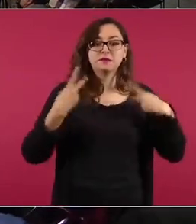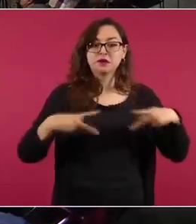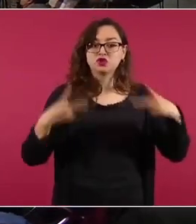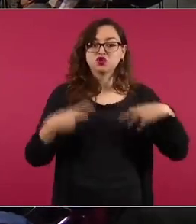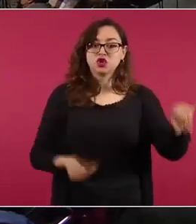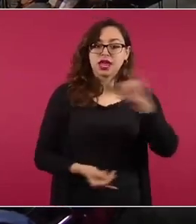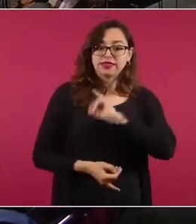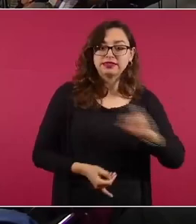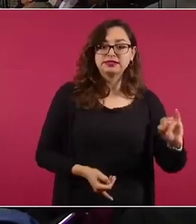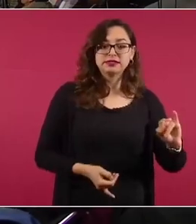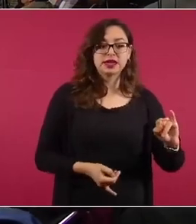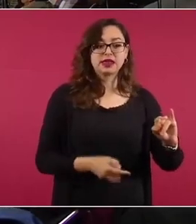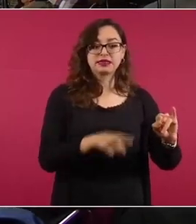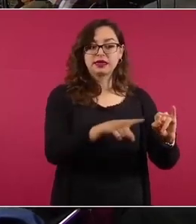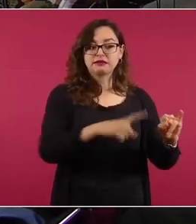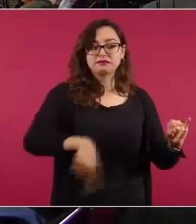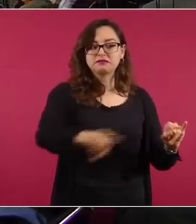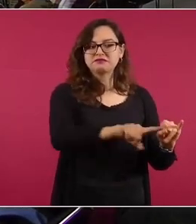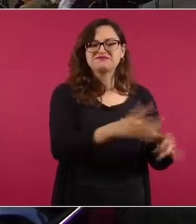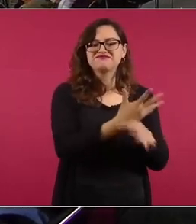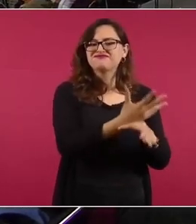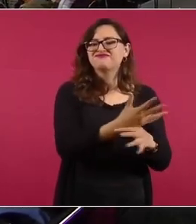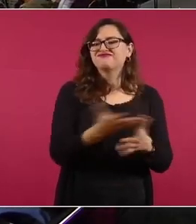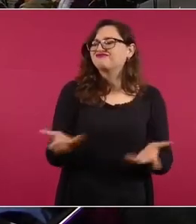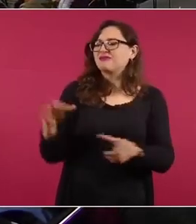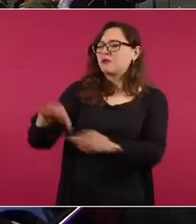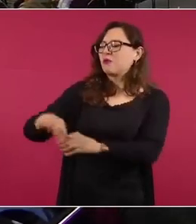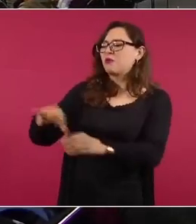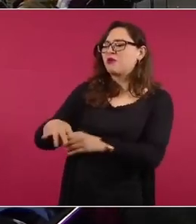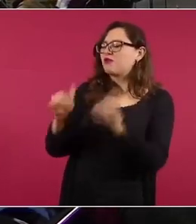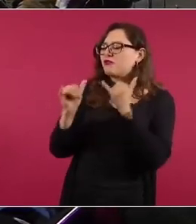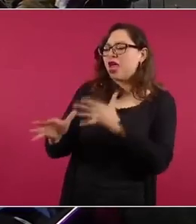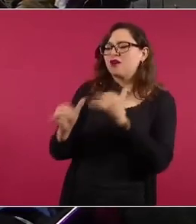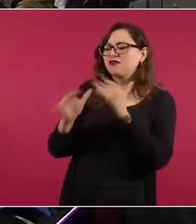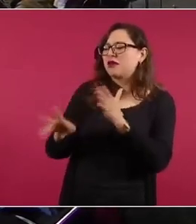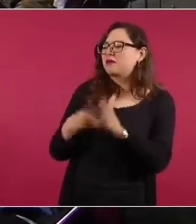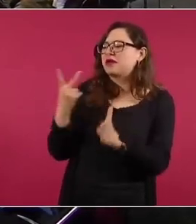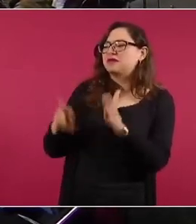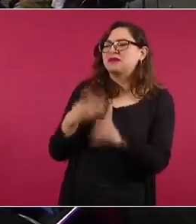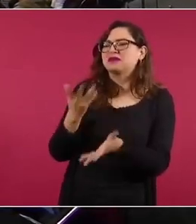las cartas están marcadas no se va a poder